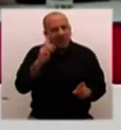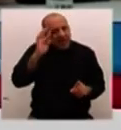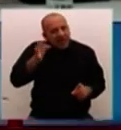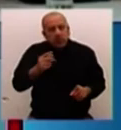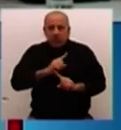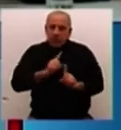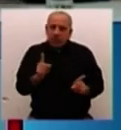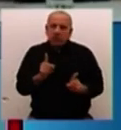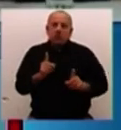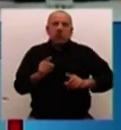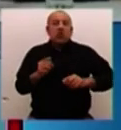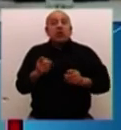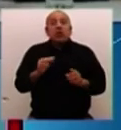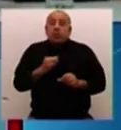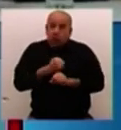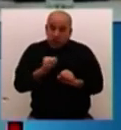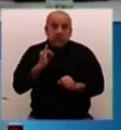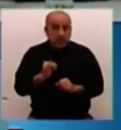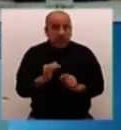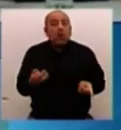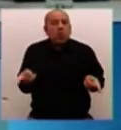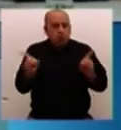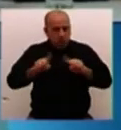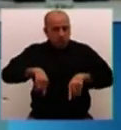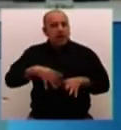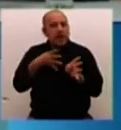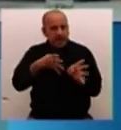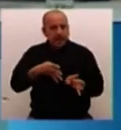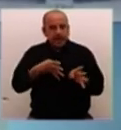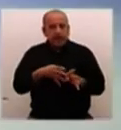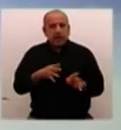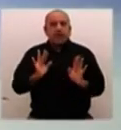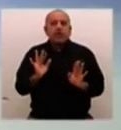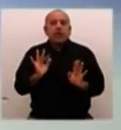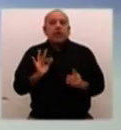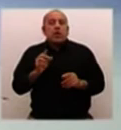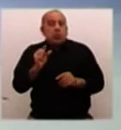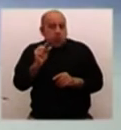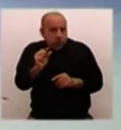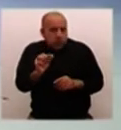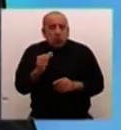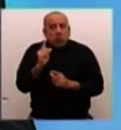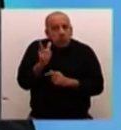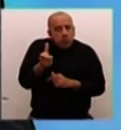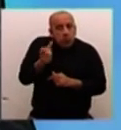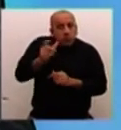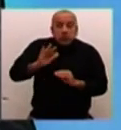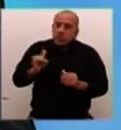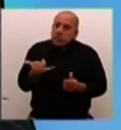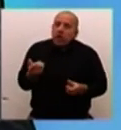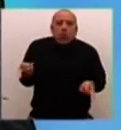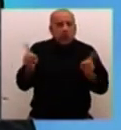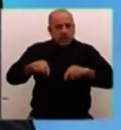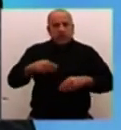muerte, hace que esto vuelva a un estadio muy complejo para resolver. Probablemente una carga muy pesada para los que votaron que no,